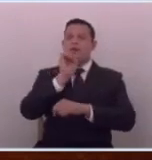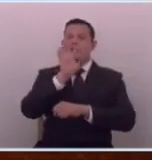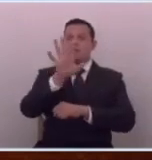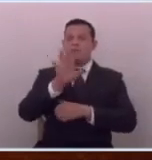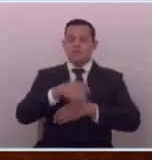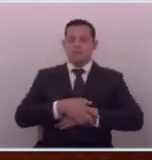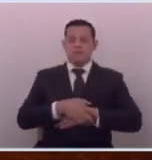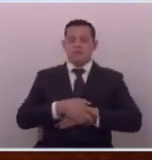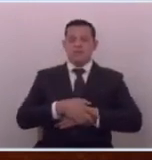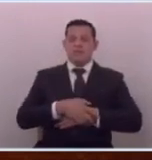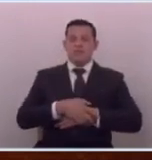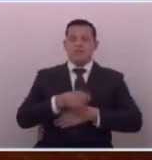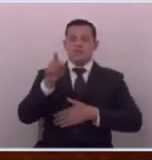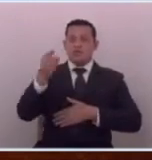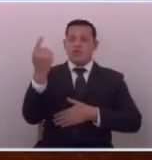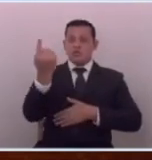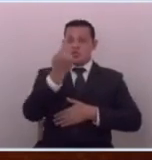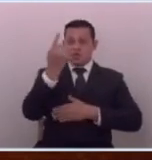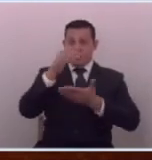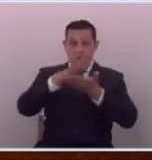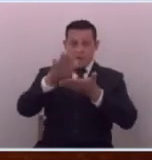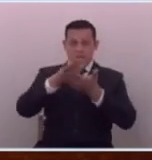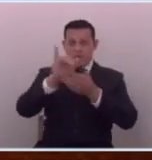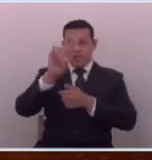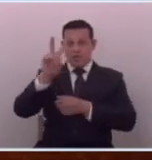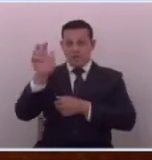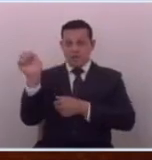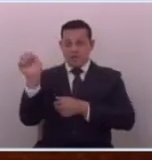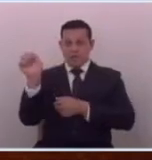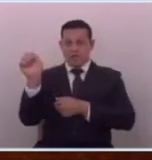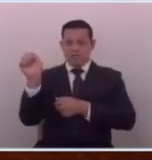¿y qué solamente va a pagar IVA